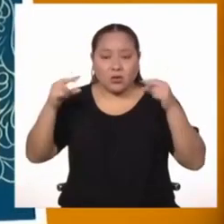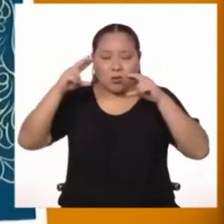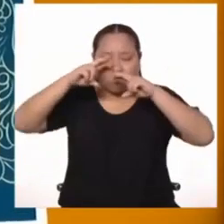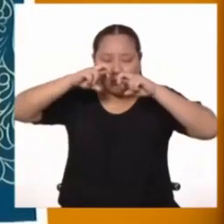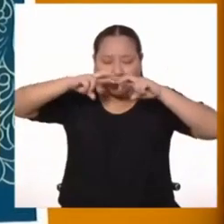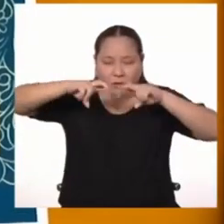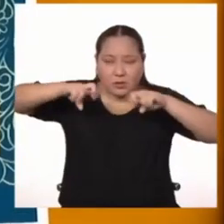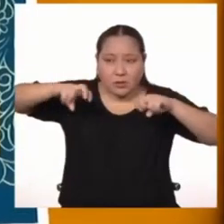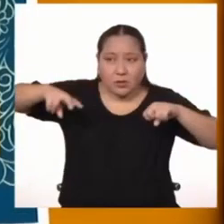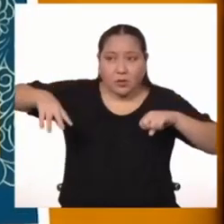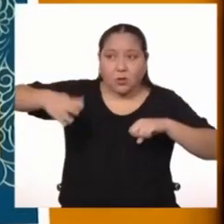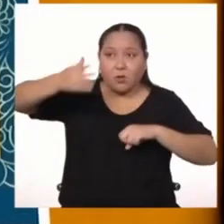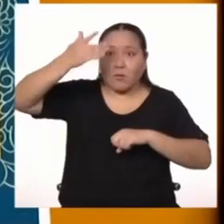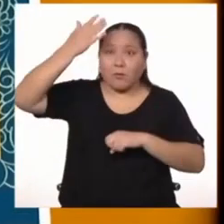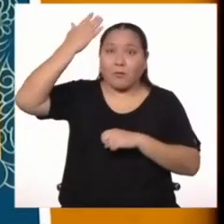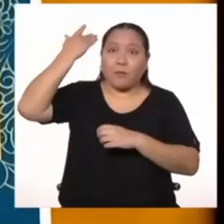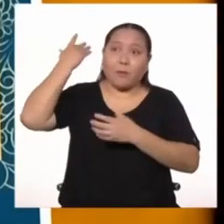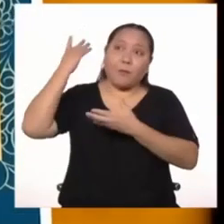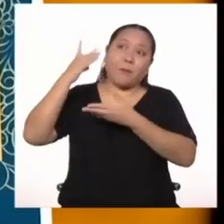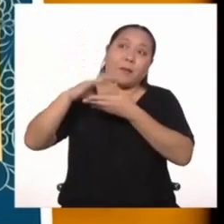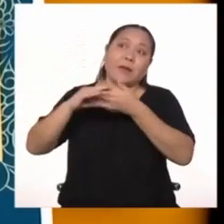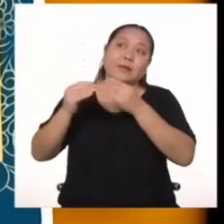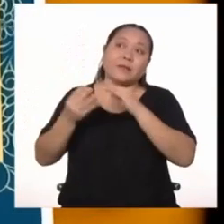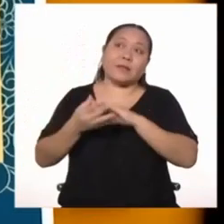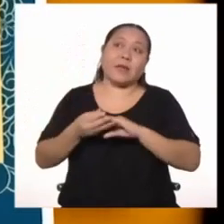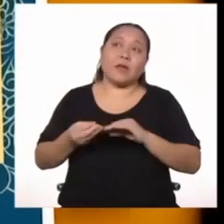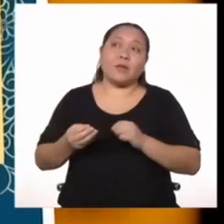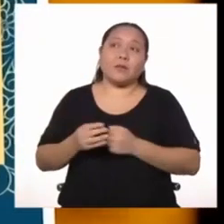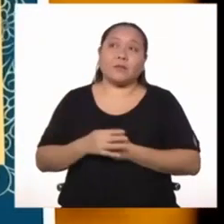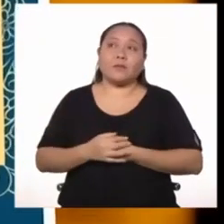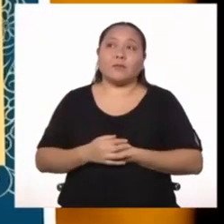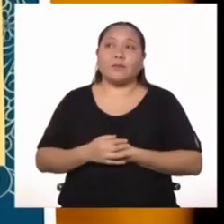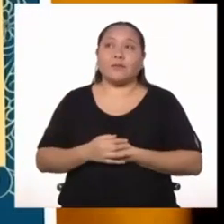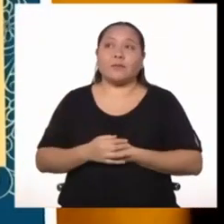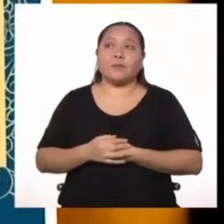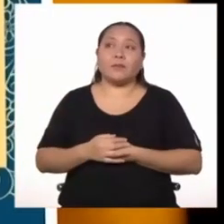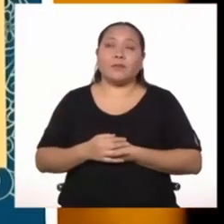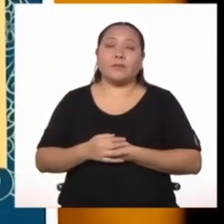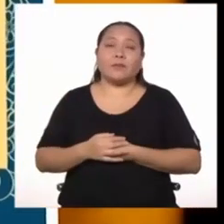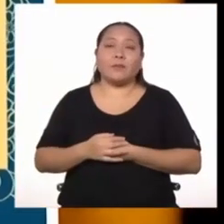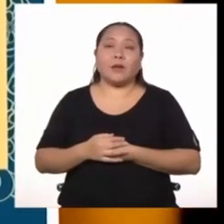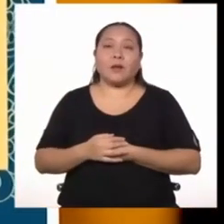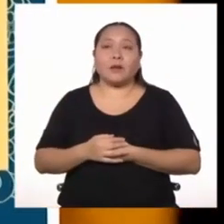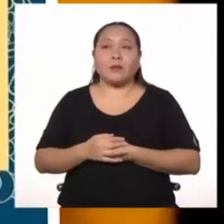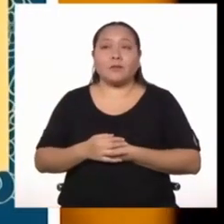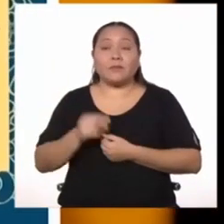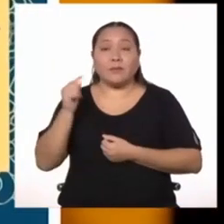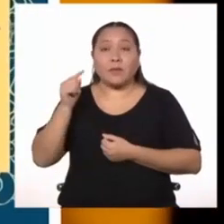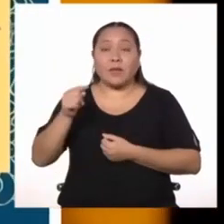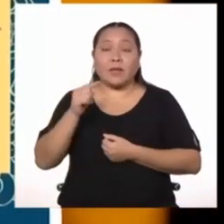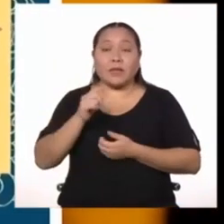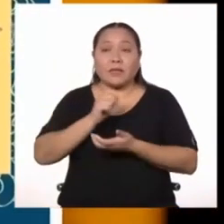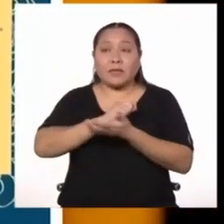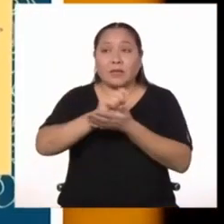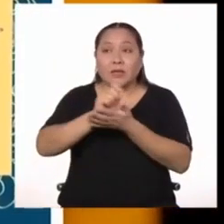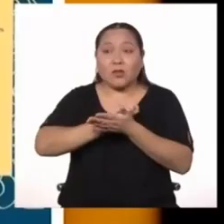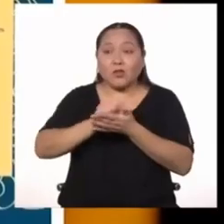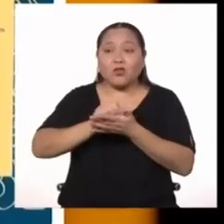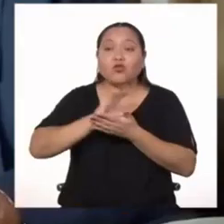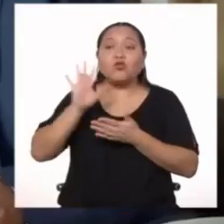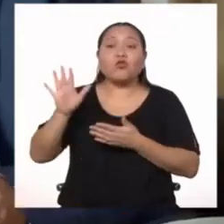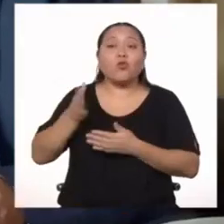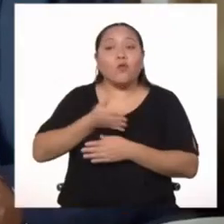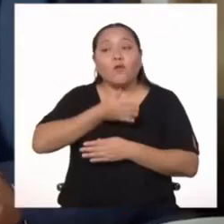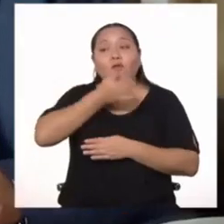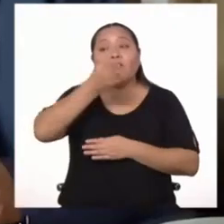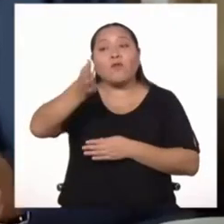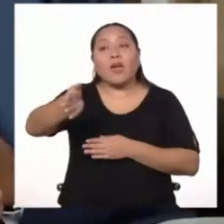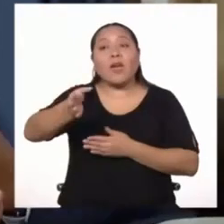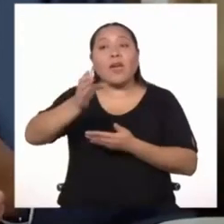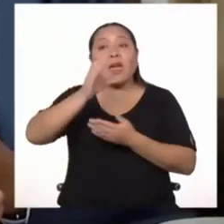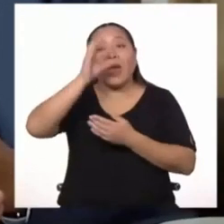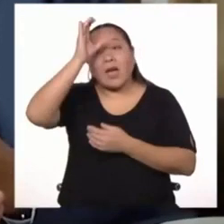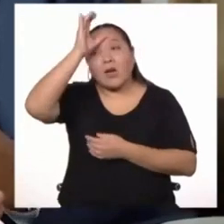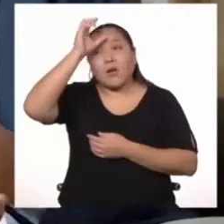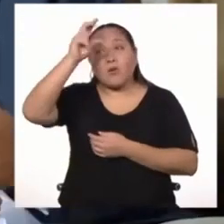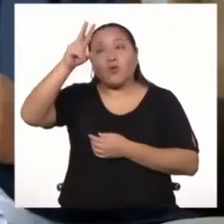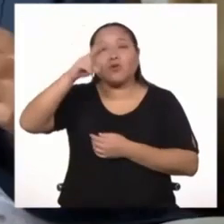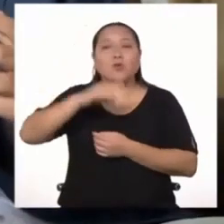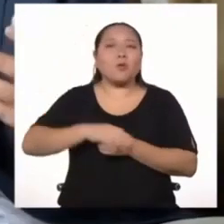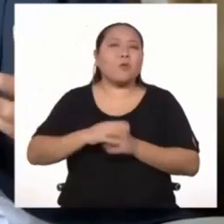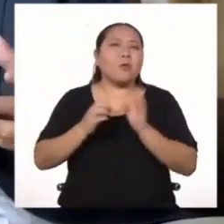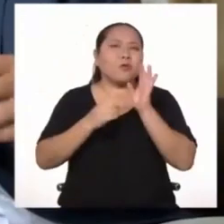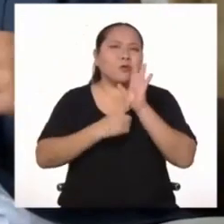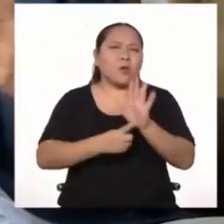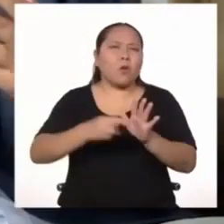Con sus investigaciones, con sus recolecciones de semillas, el libro sobre su viaje al Cusco me parecía un libro que mostraba un marco